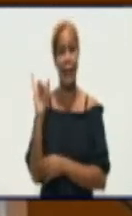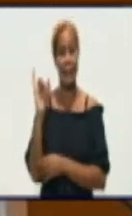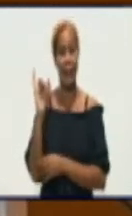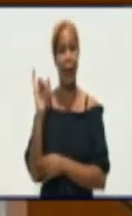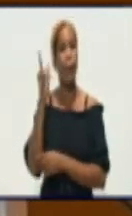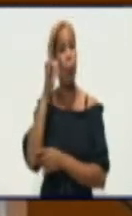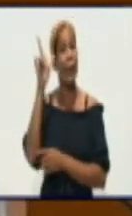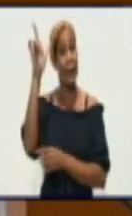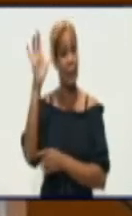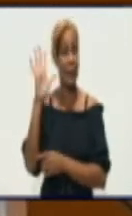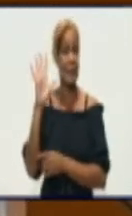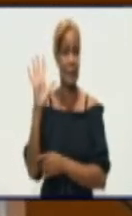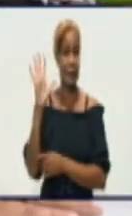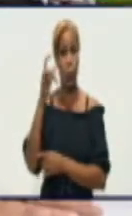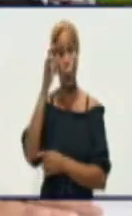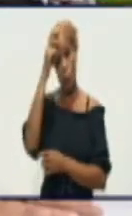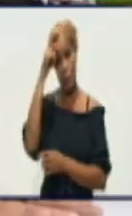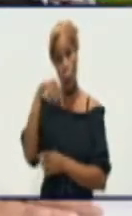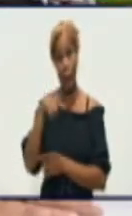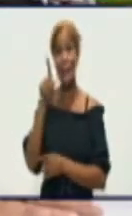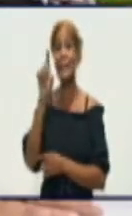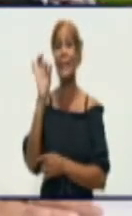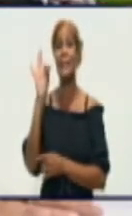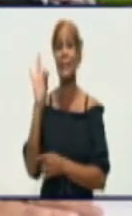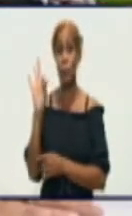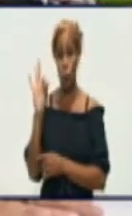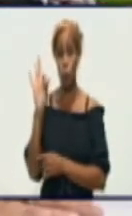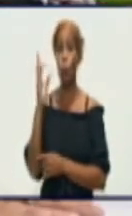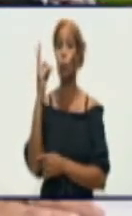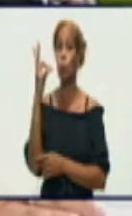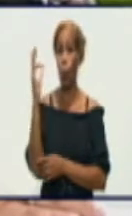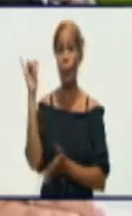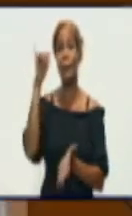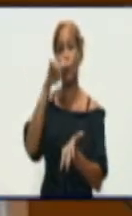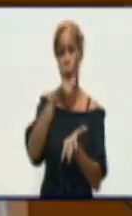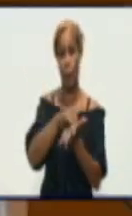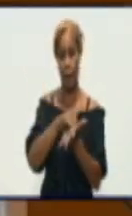Guayarriba 5, Jiguaní 18 y dos importados,